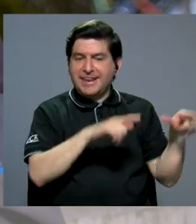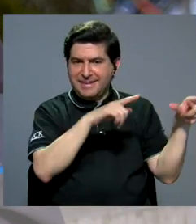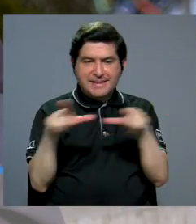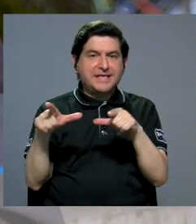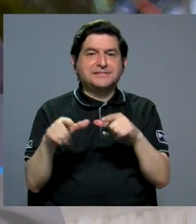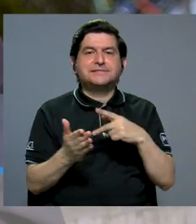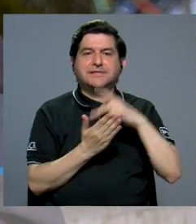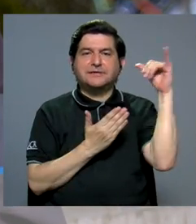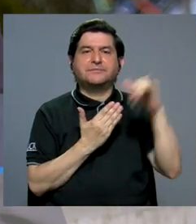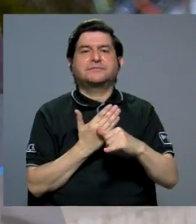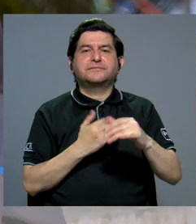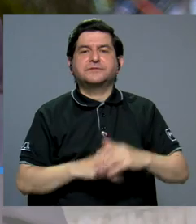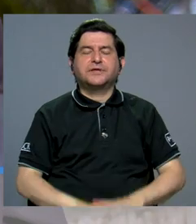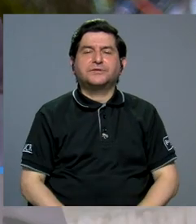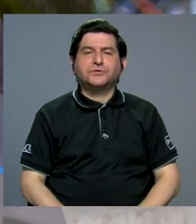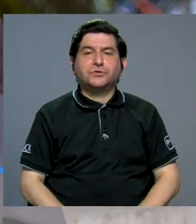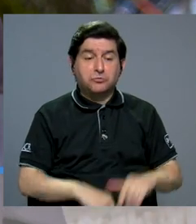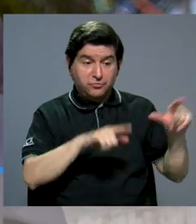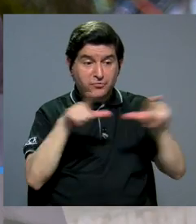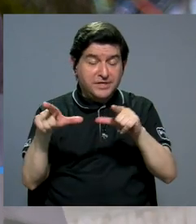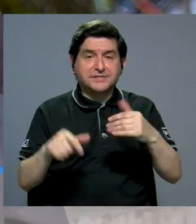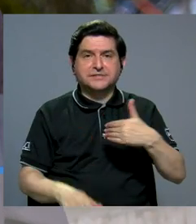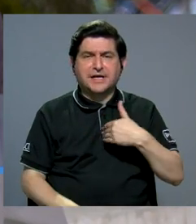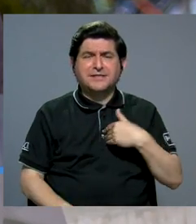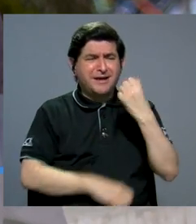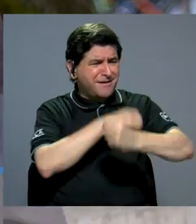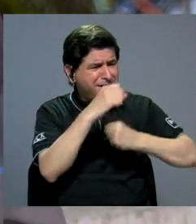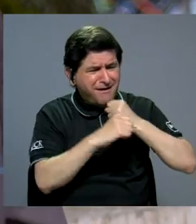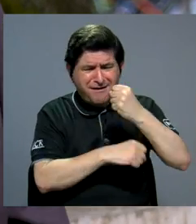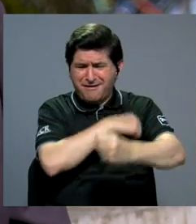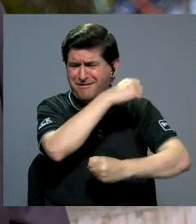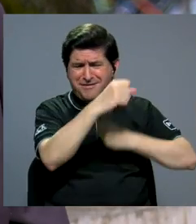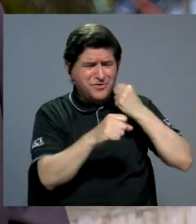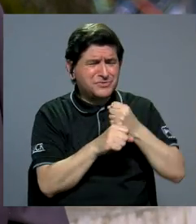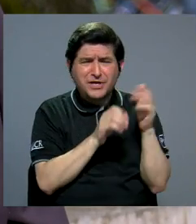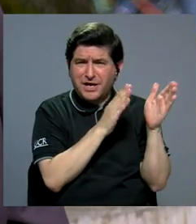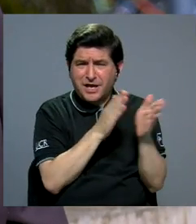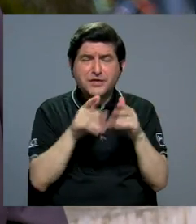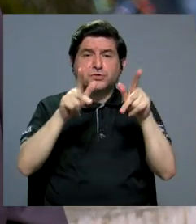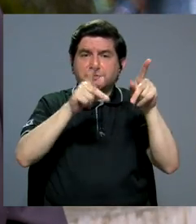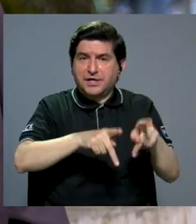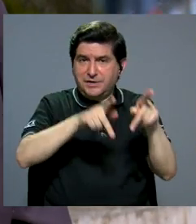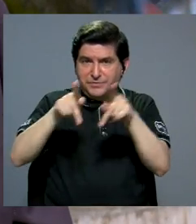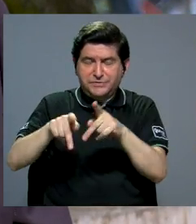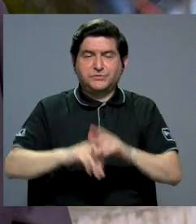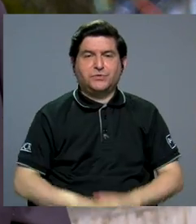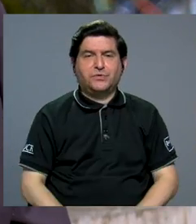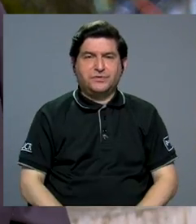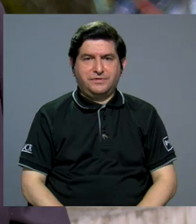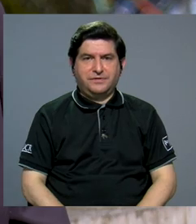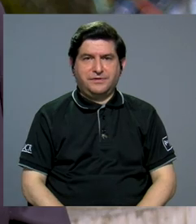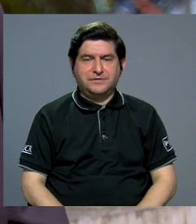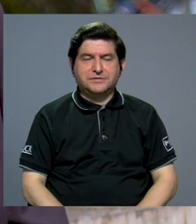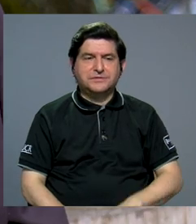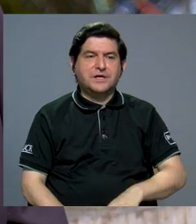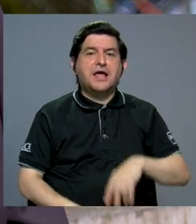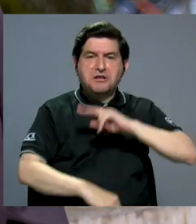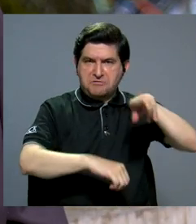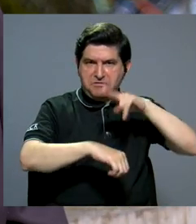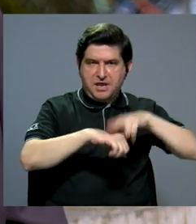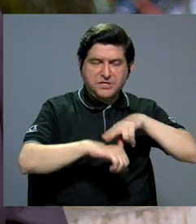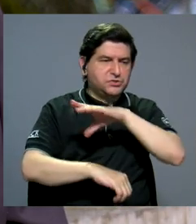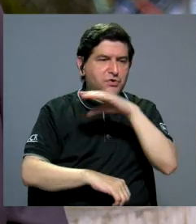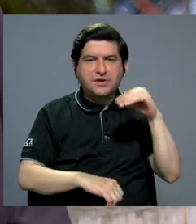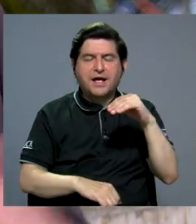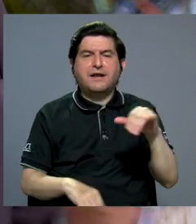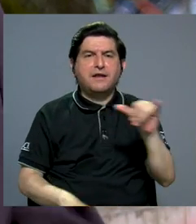lista para estos proyectos, ¿verdad? La está lista porque tiene décadas de estar preparando personal, tanto a nivel nacional como